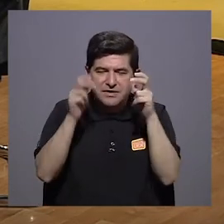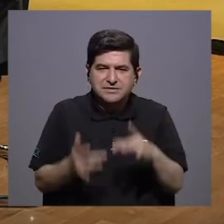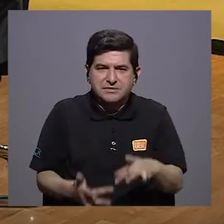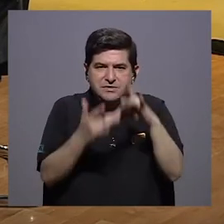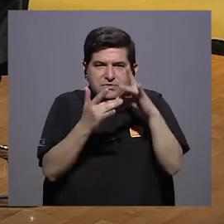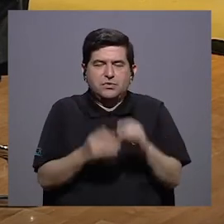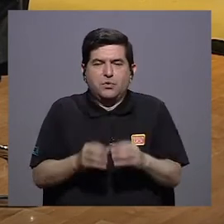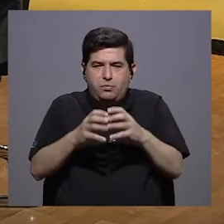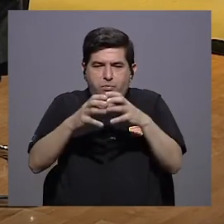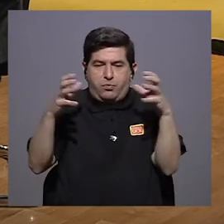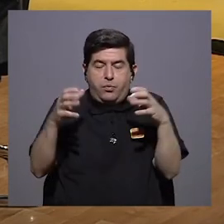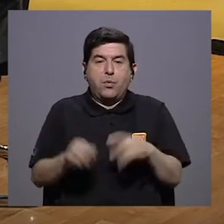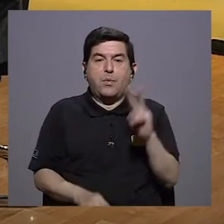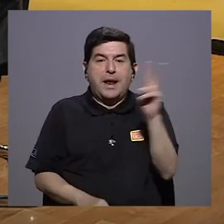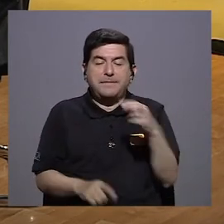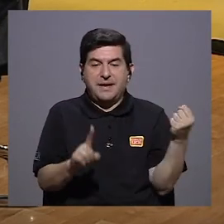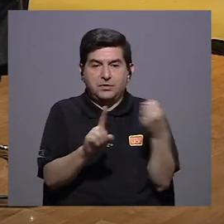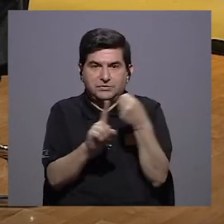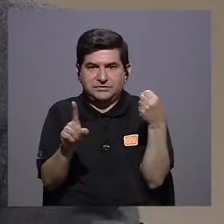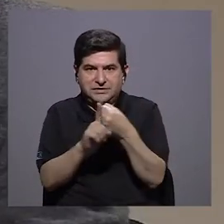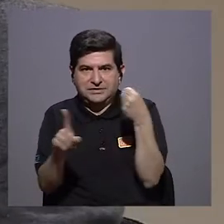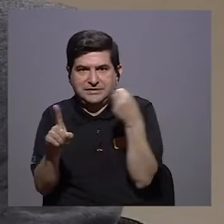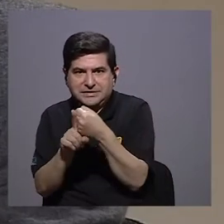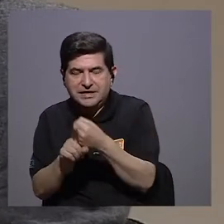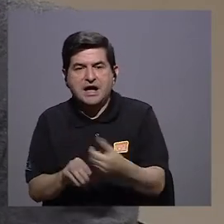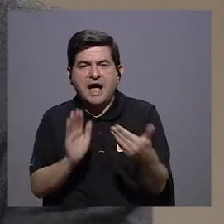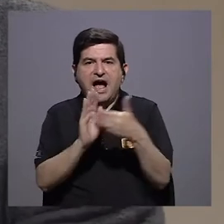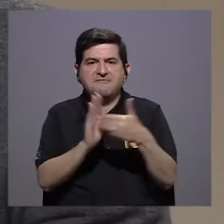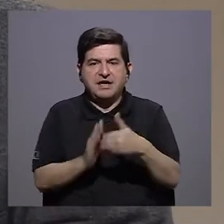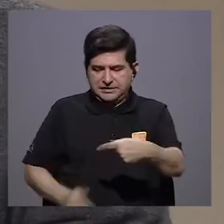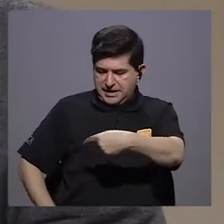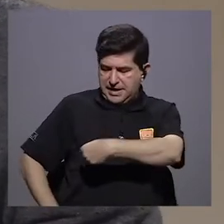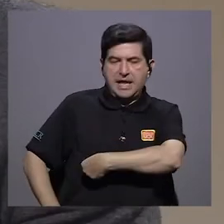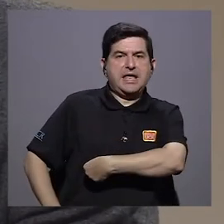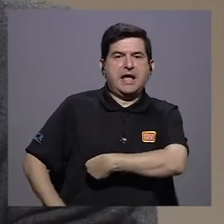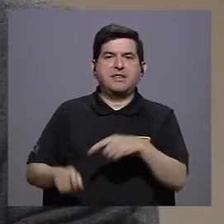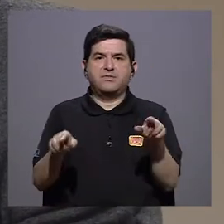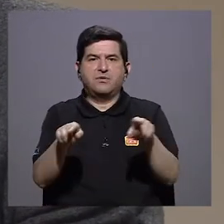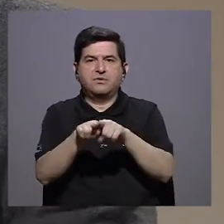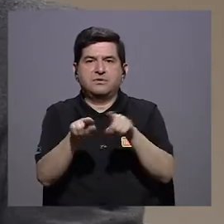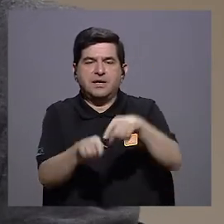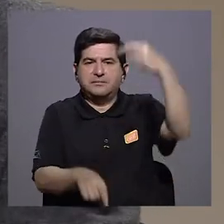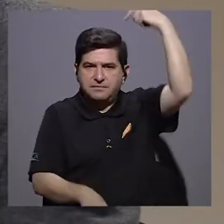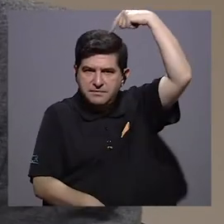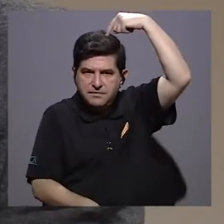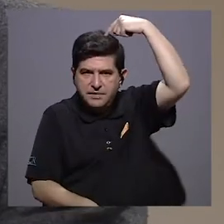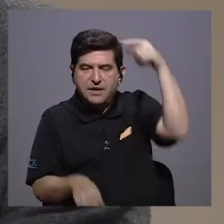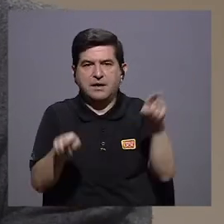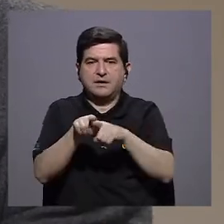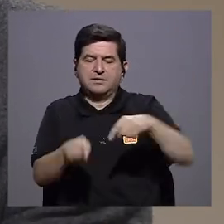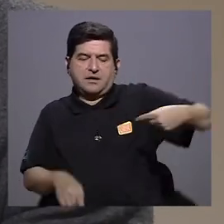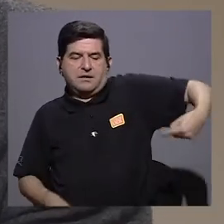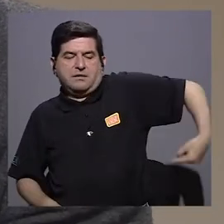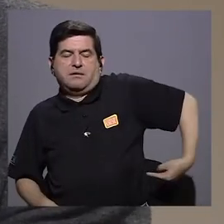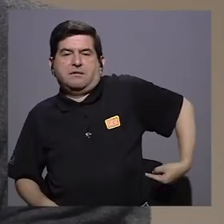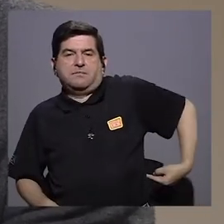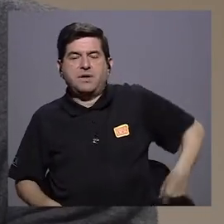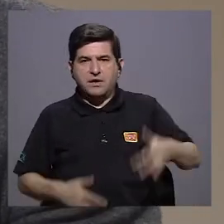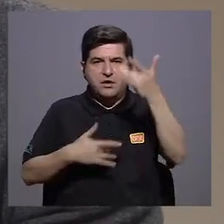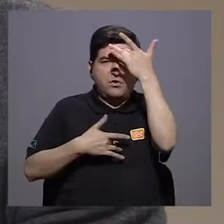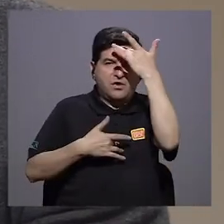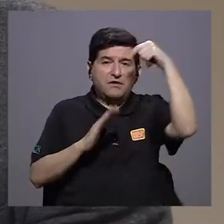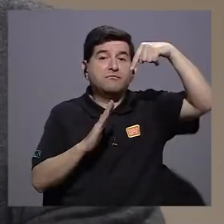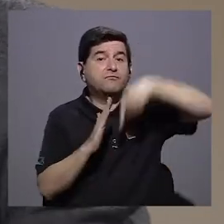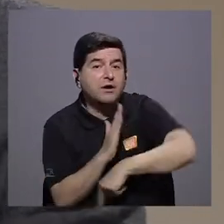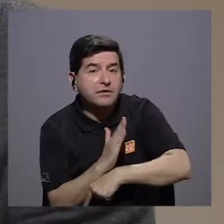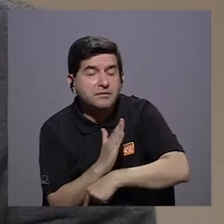los cuales el virus parece estar impactando. Entonces vemos daños en el hígado, vemos daños en el cerebro, vemos daños en el viñón, especialmente cuando hay enfermedades